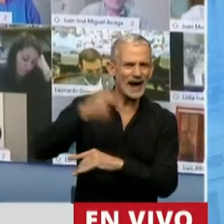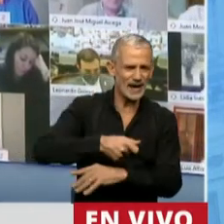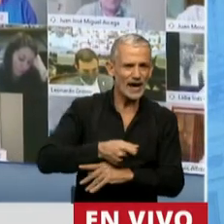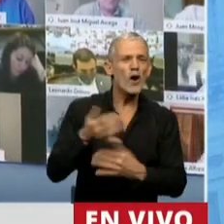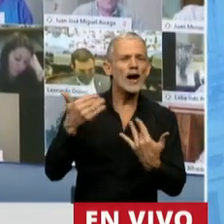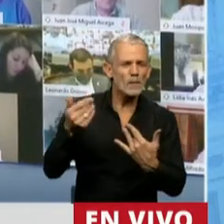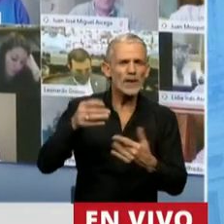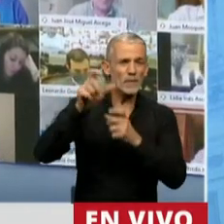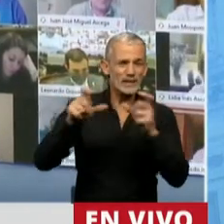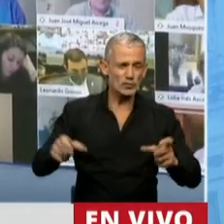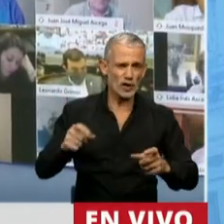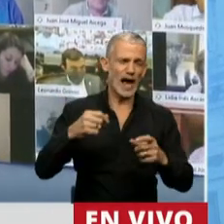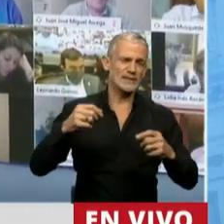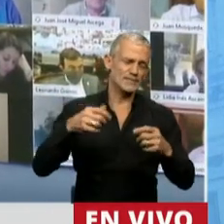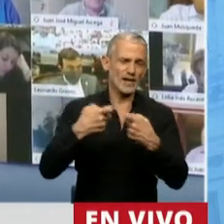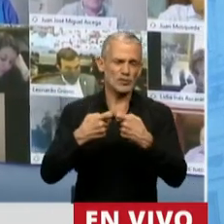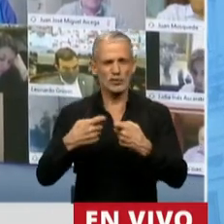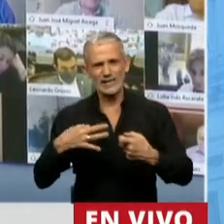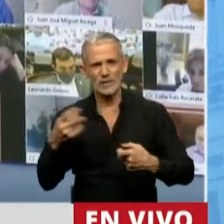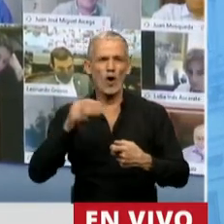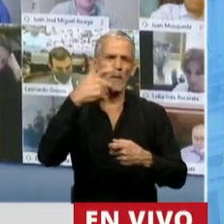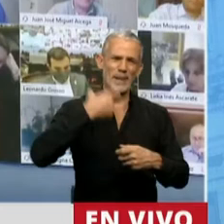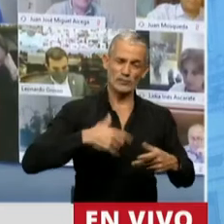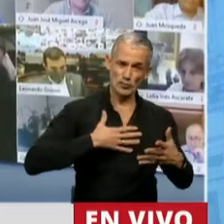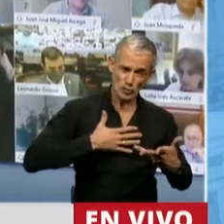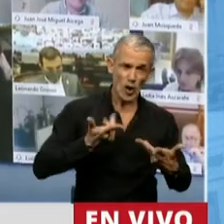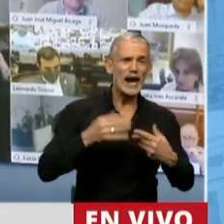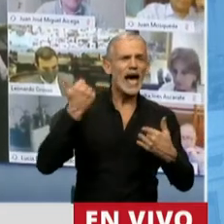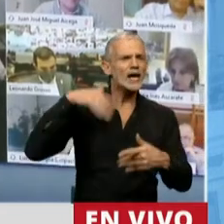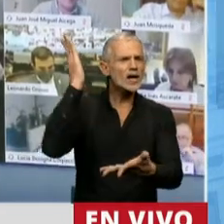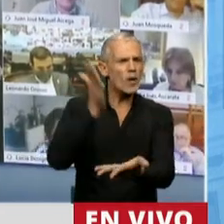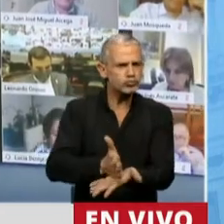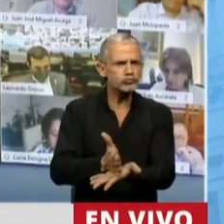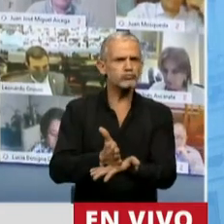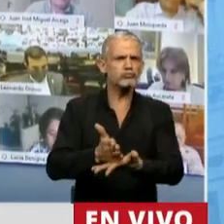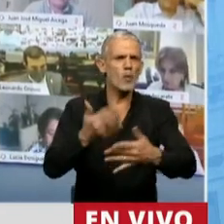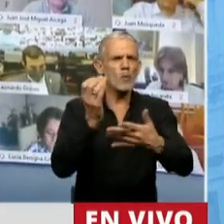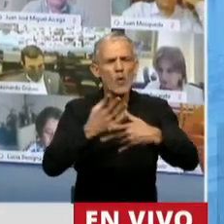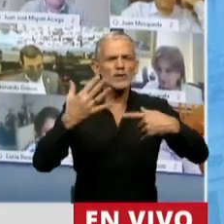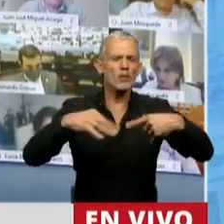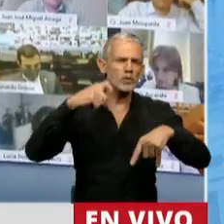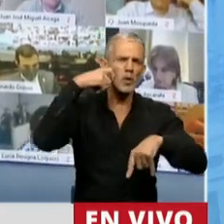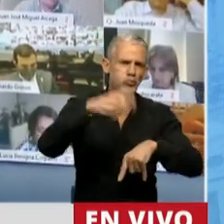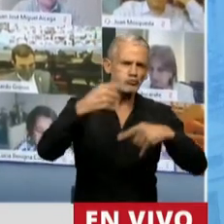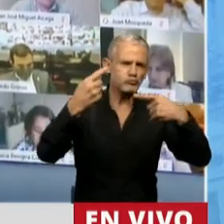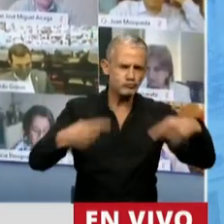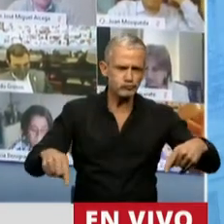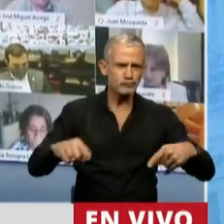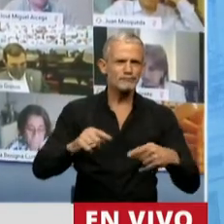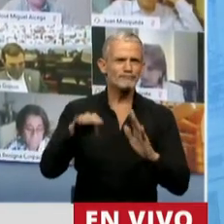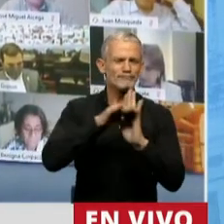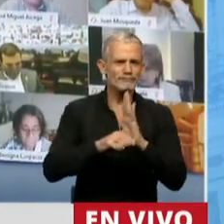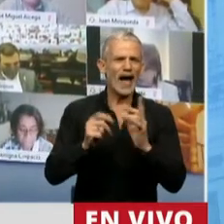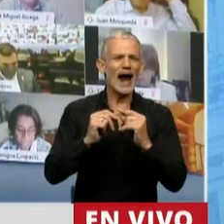el acogimiento de personas jurídicas o humanas que hayan sido sancionados con multas por infracciones dolosas en los